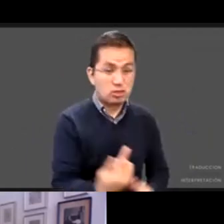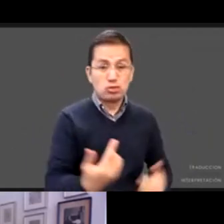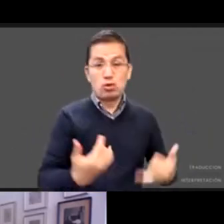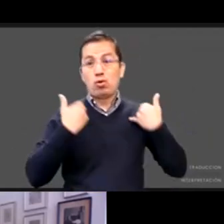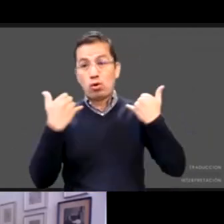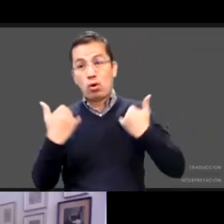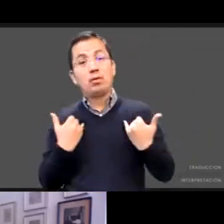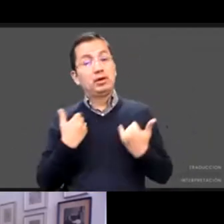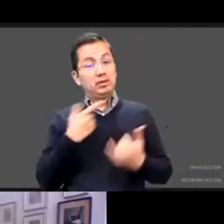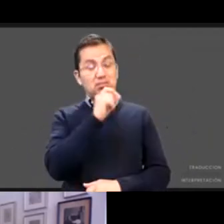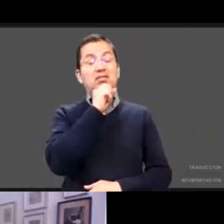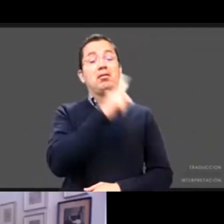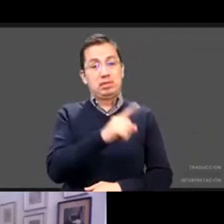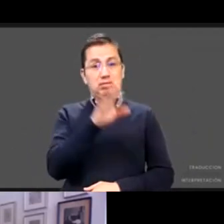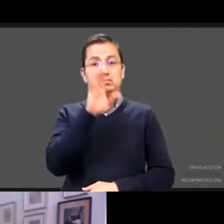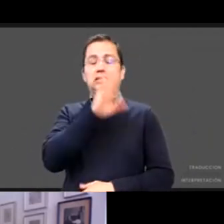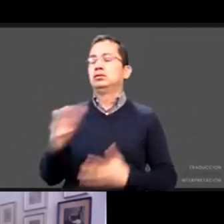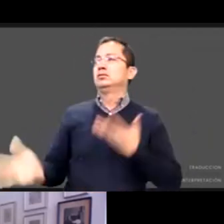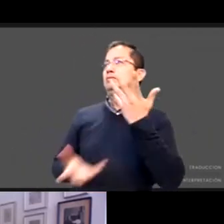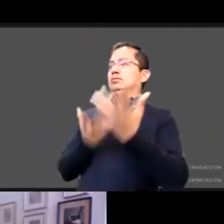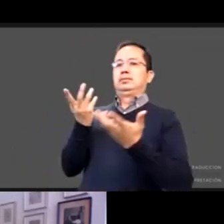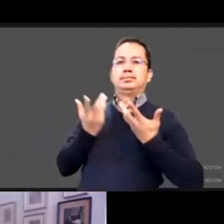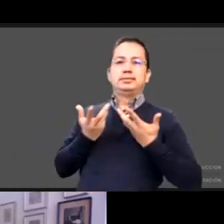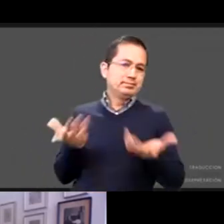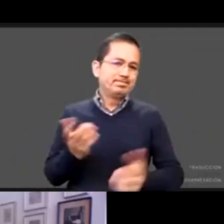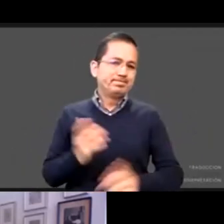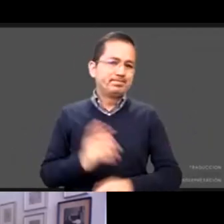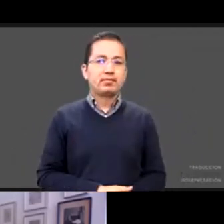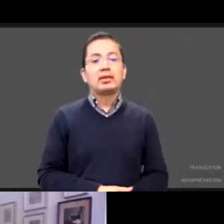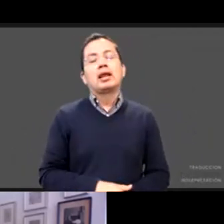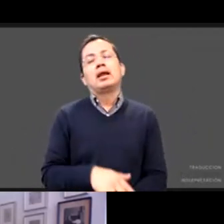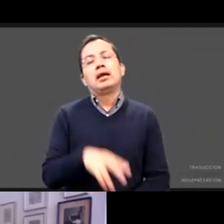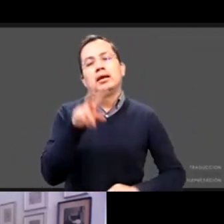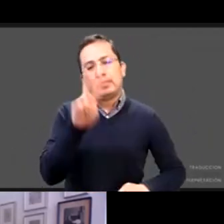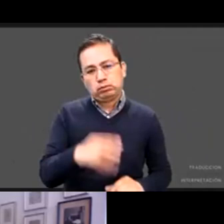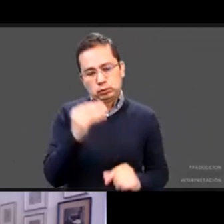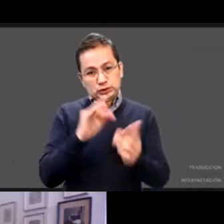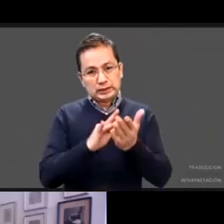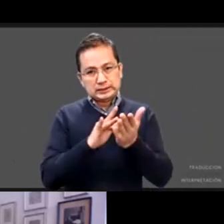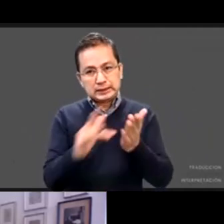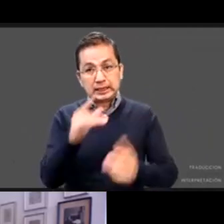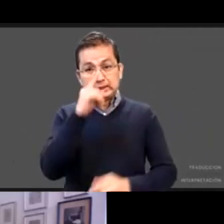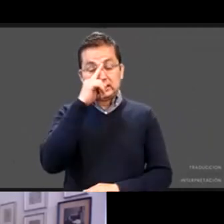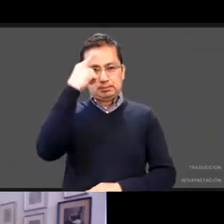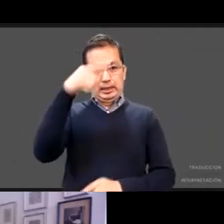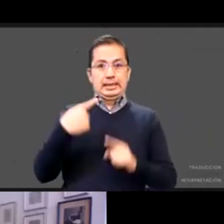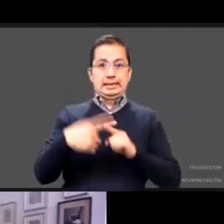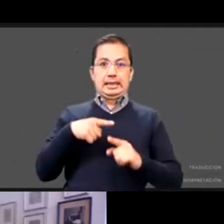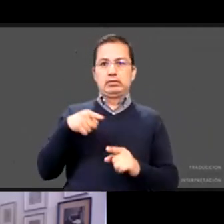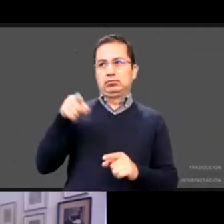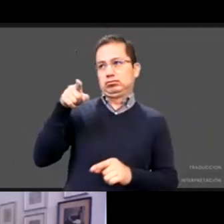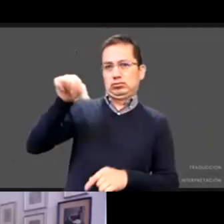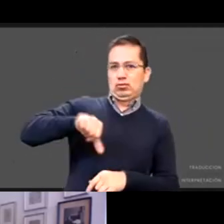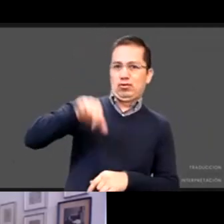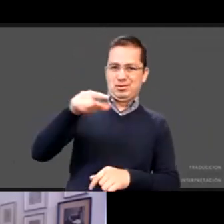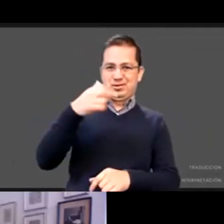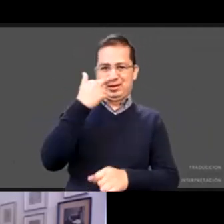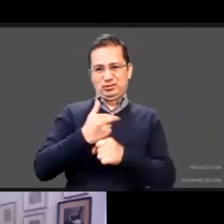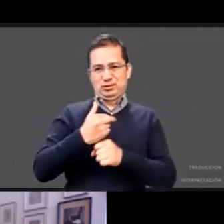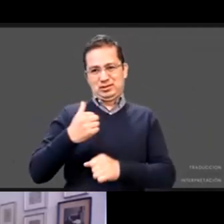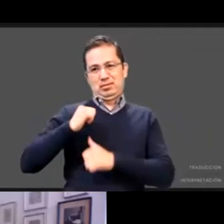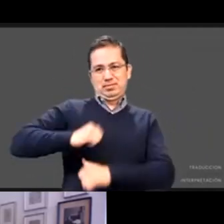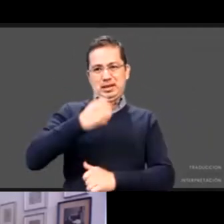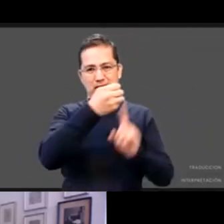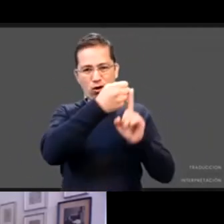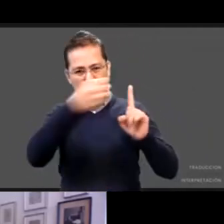territorio mexicano cierro agradeciendo nuevamente a los organizadores de este evento de verdad a nuestros